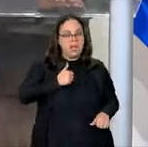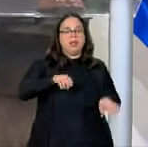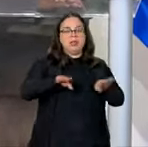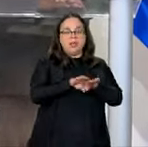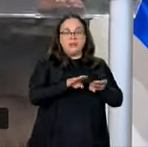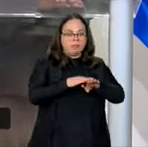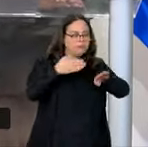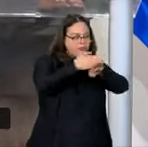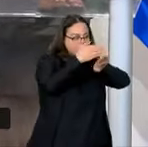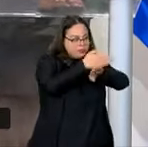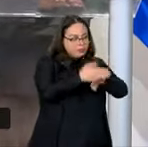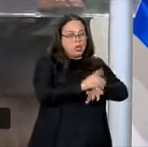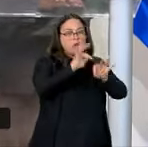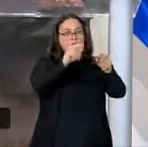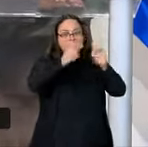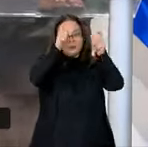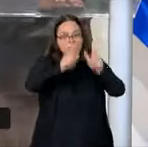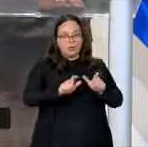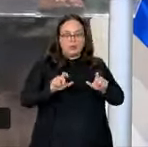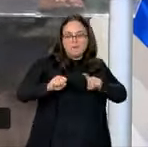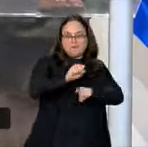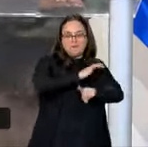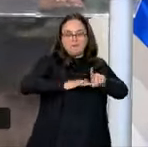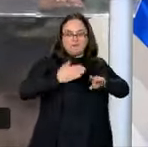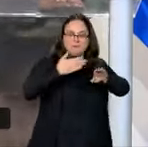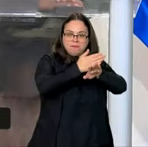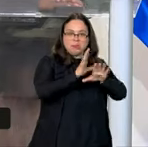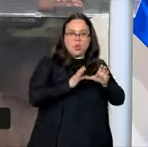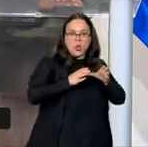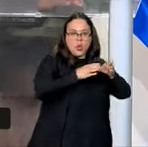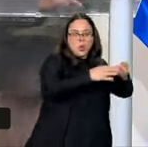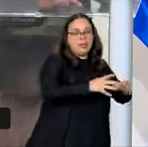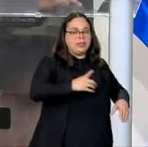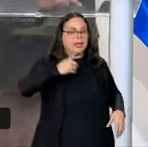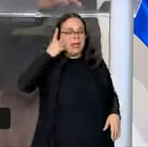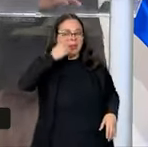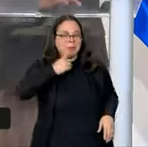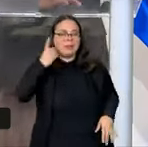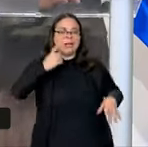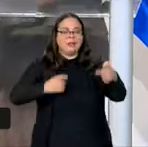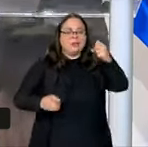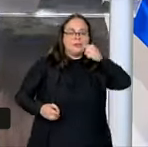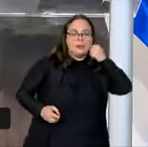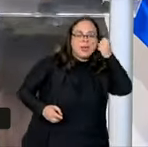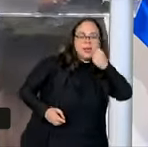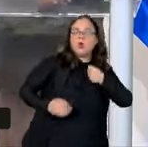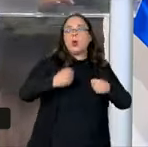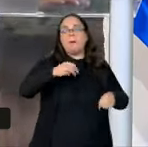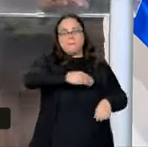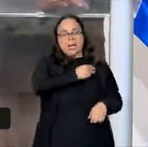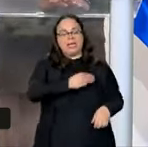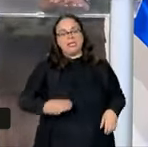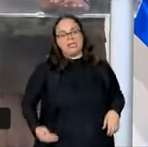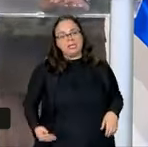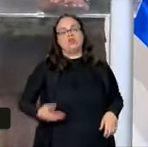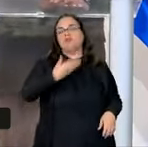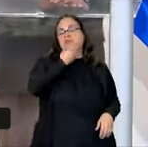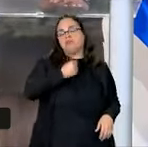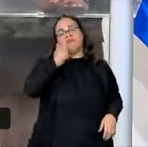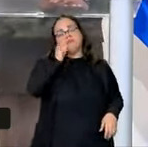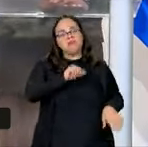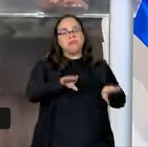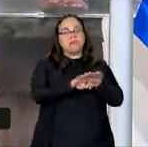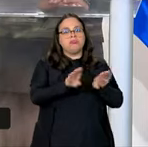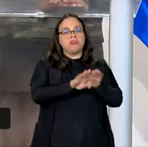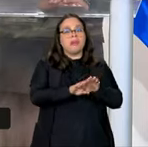Y a todas las organizaciones sociales que están presentes, los deputados, los senadores, ministras y ministros, y a la imprensa y el